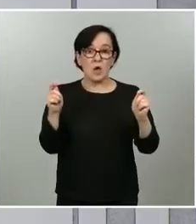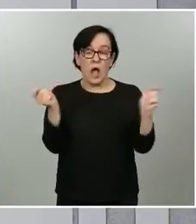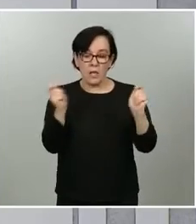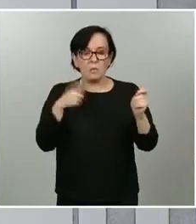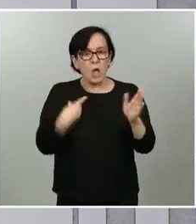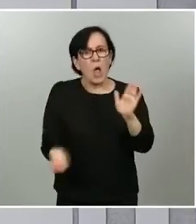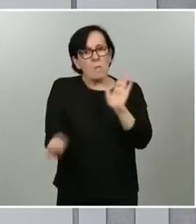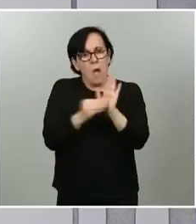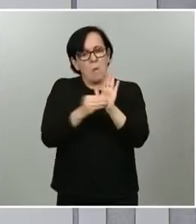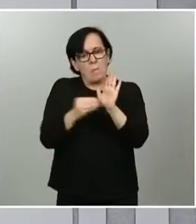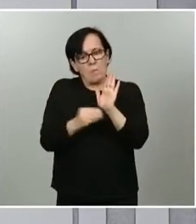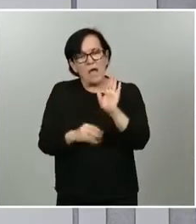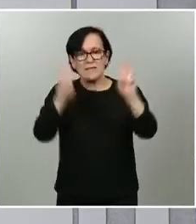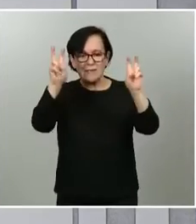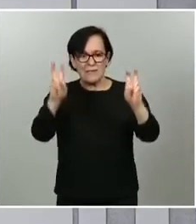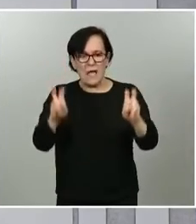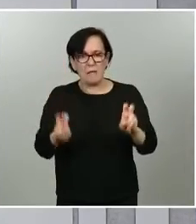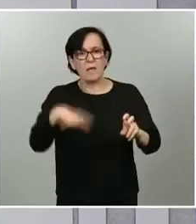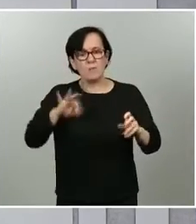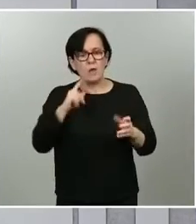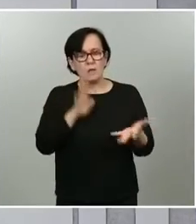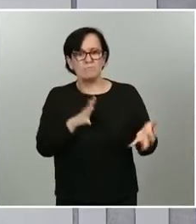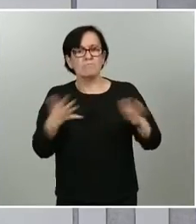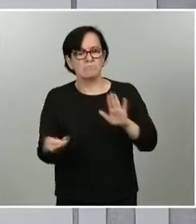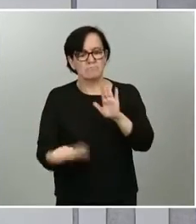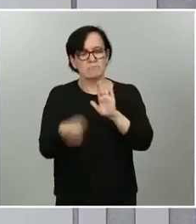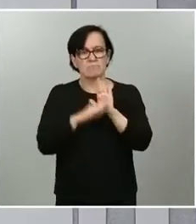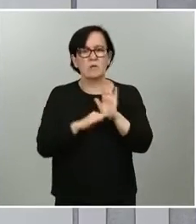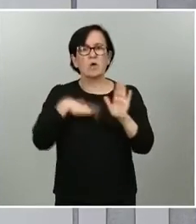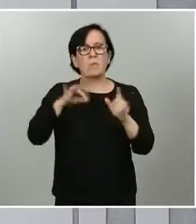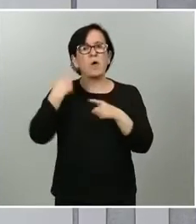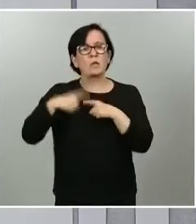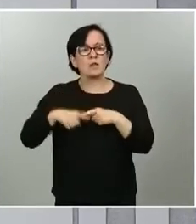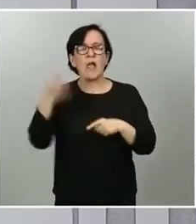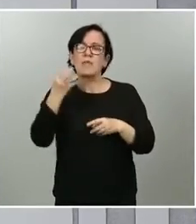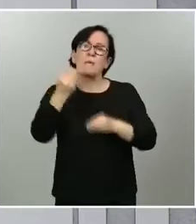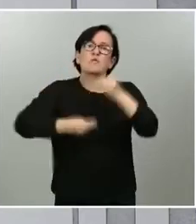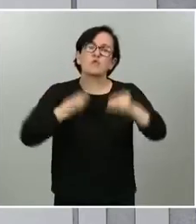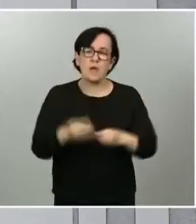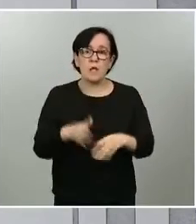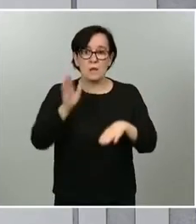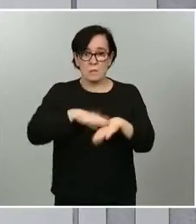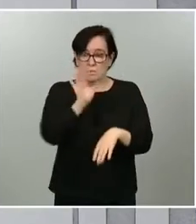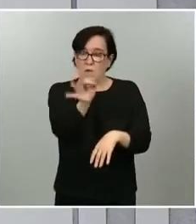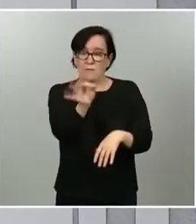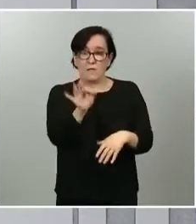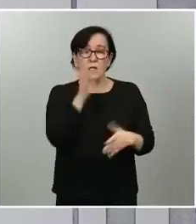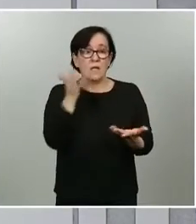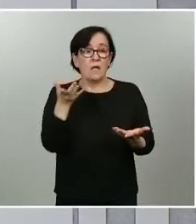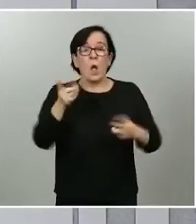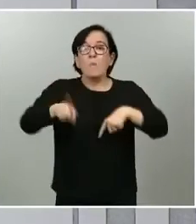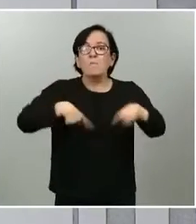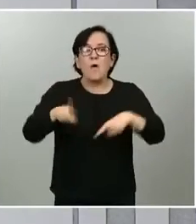estas cuestiones que permitan reflejar mucho más cómo el instrumento lo tenemos que utilizar porque efectivamente ya la movilidad no